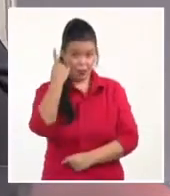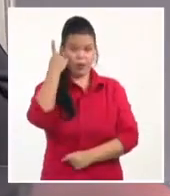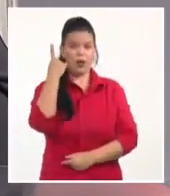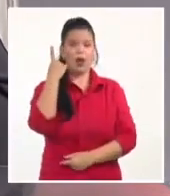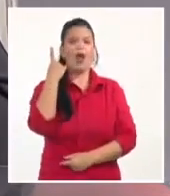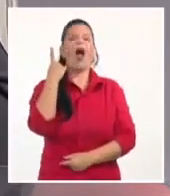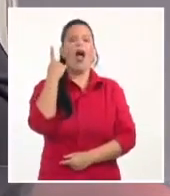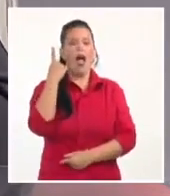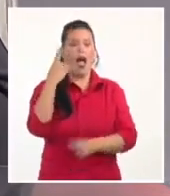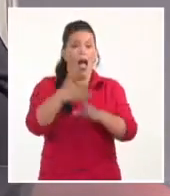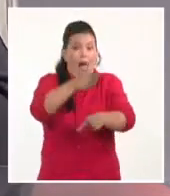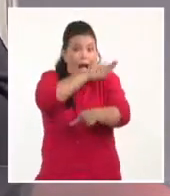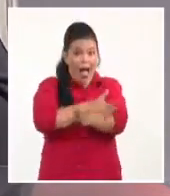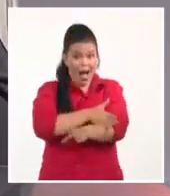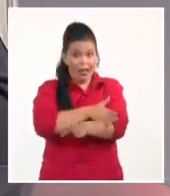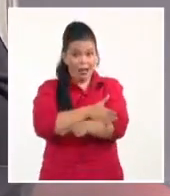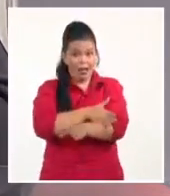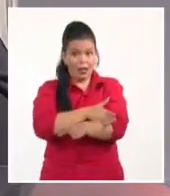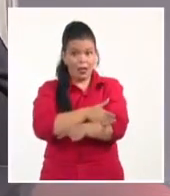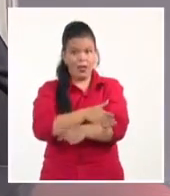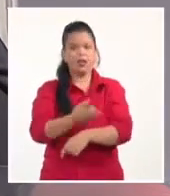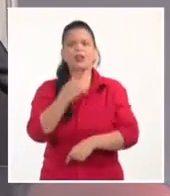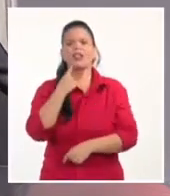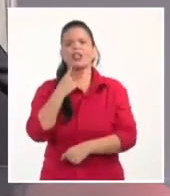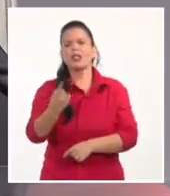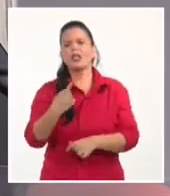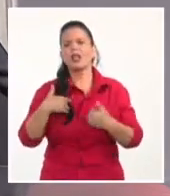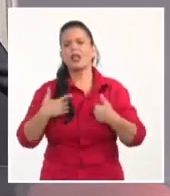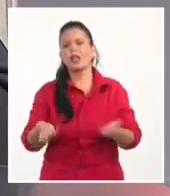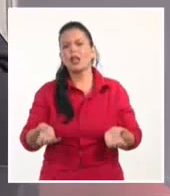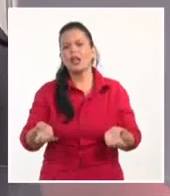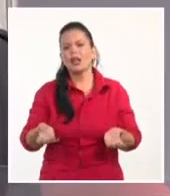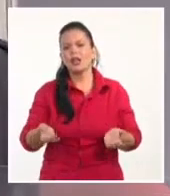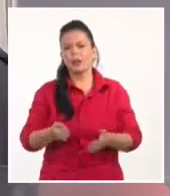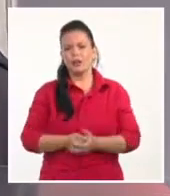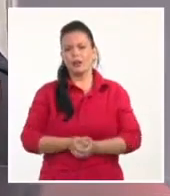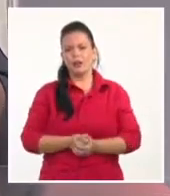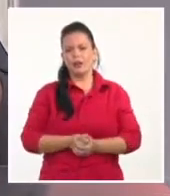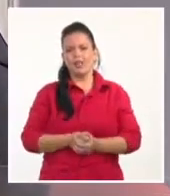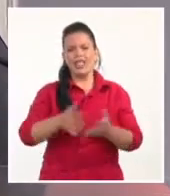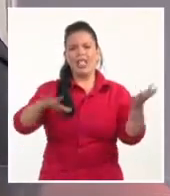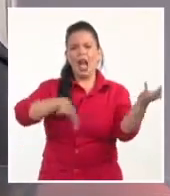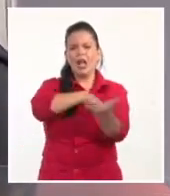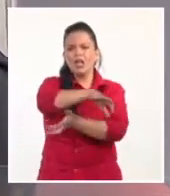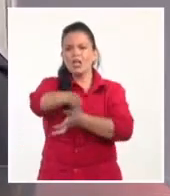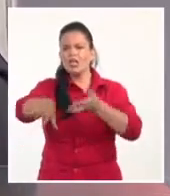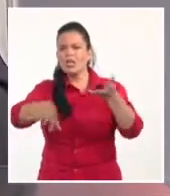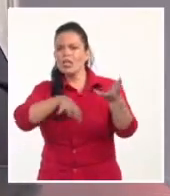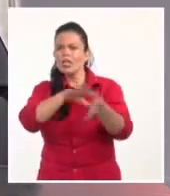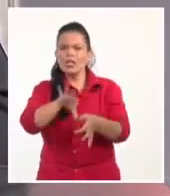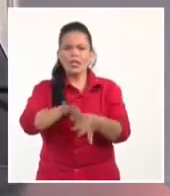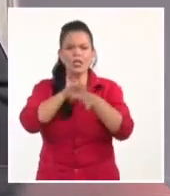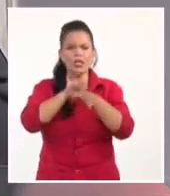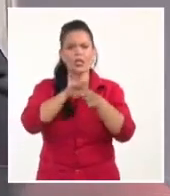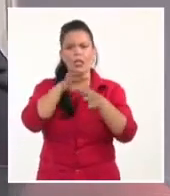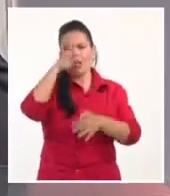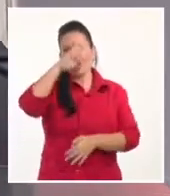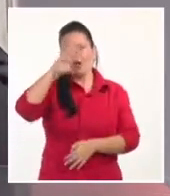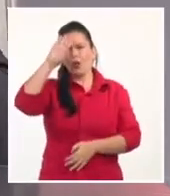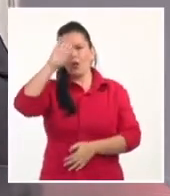en Cuba, dos puntos, represión, hambre y coronavirus. Como tú te das cuenta, son una especie de